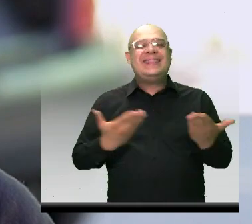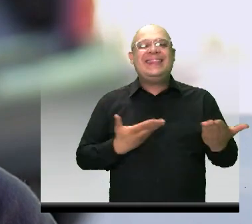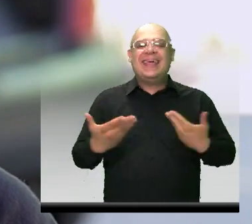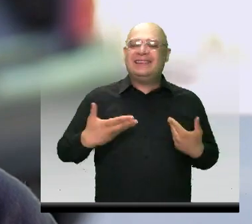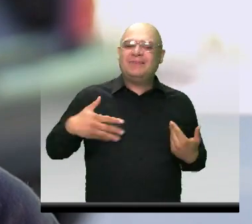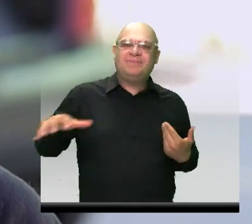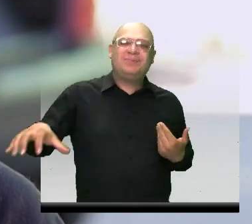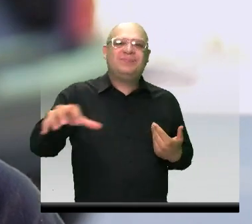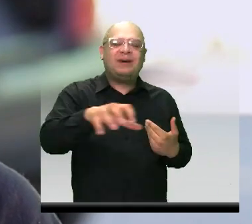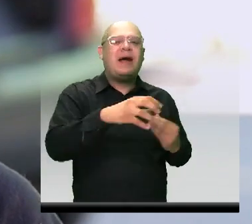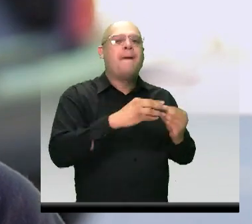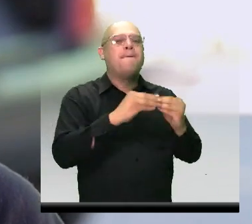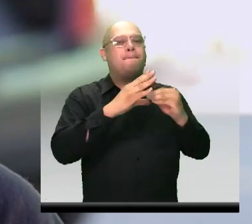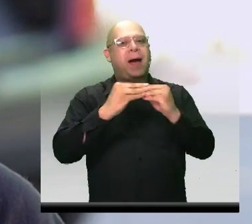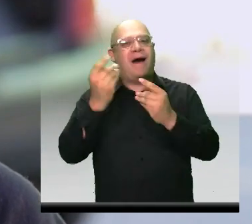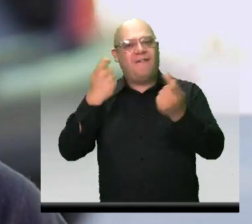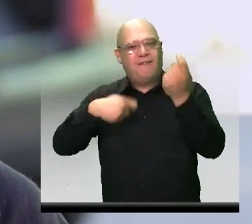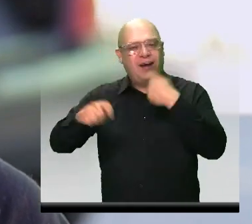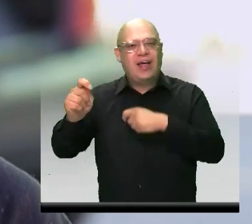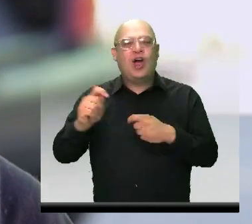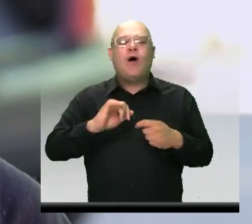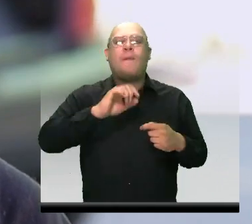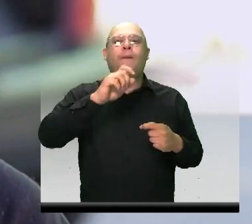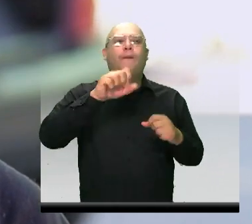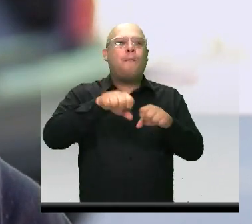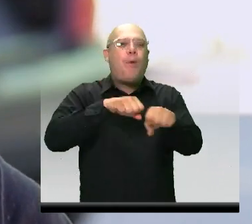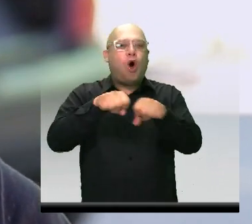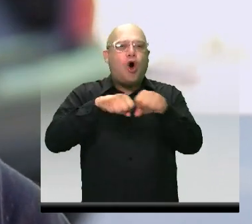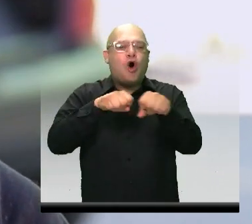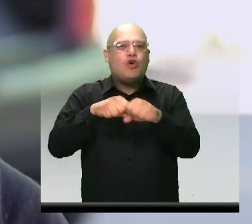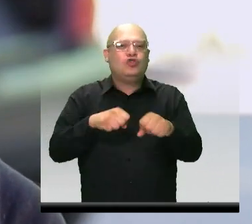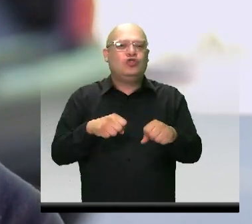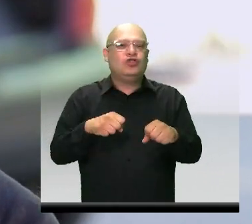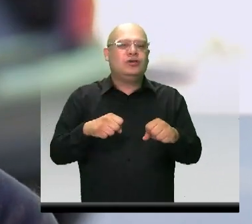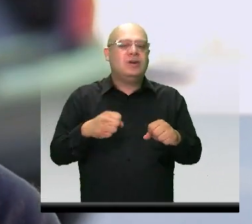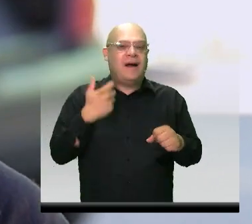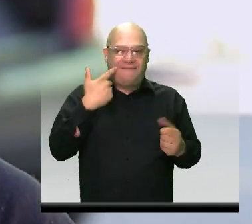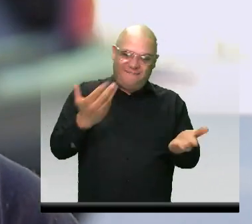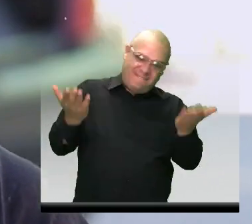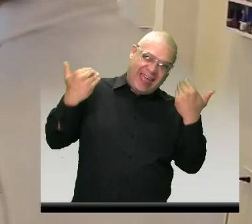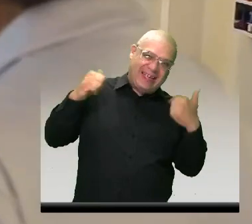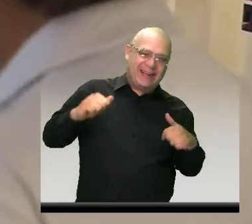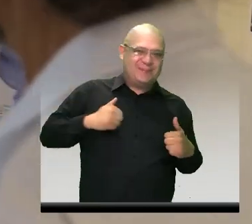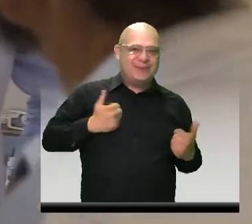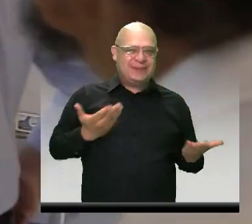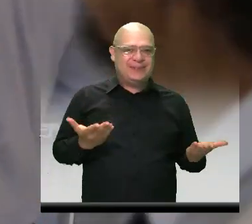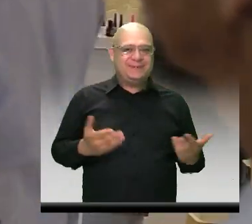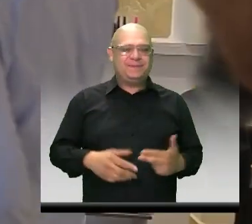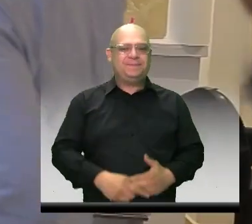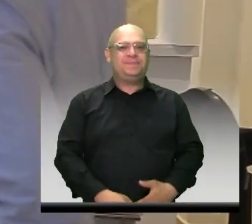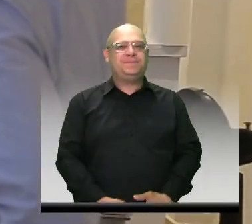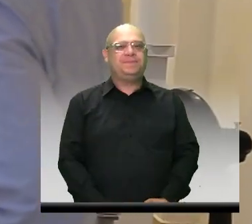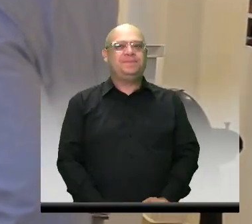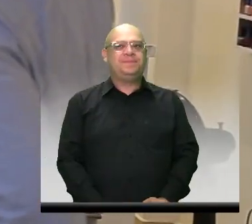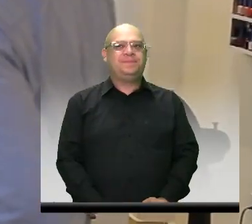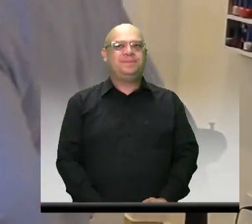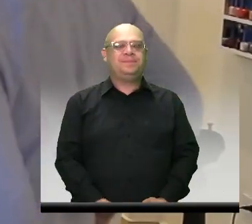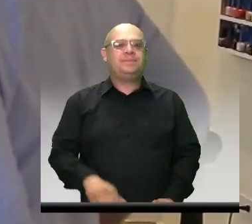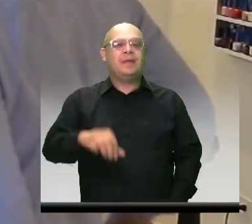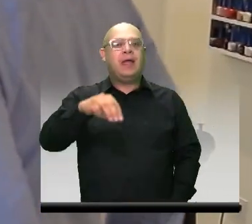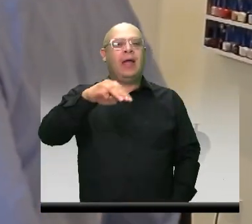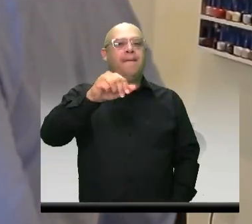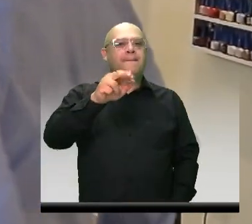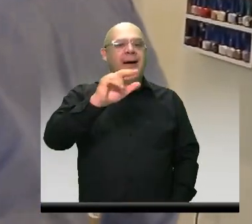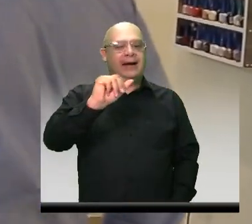panaderías, pollo asado, para que la gente venga a disfrutar. María Salomé. ¿Tú eres María Salomé? Sí, de mí.